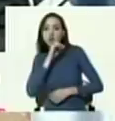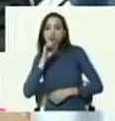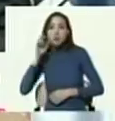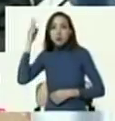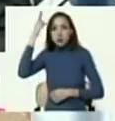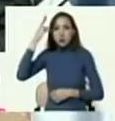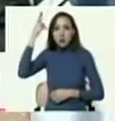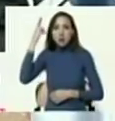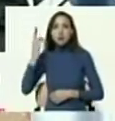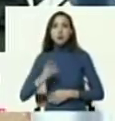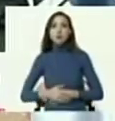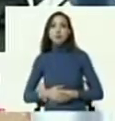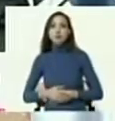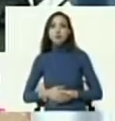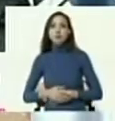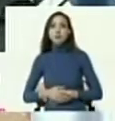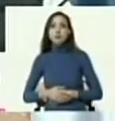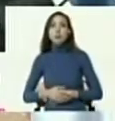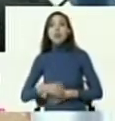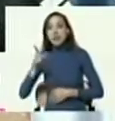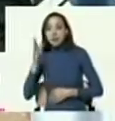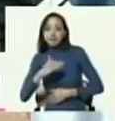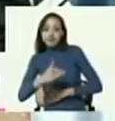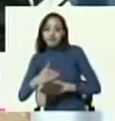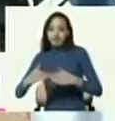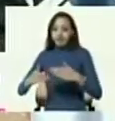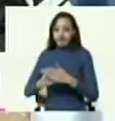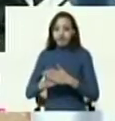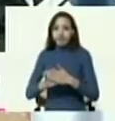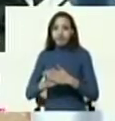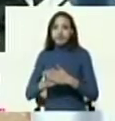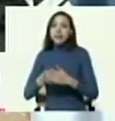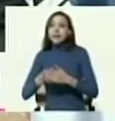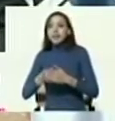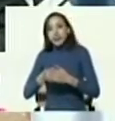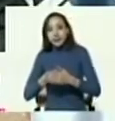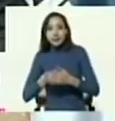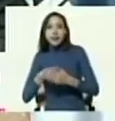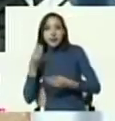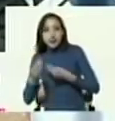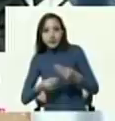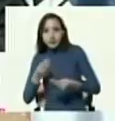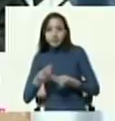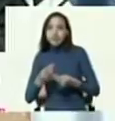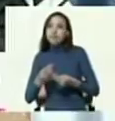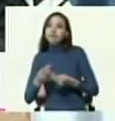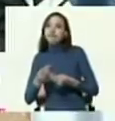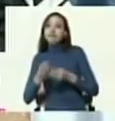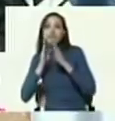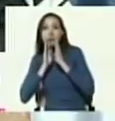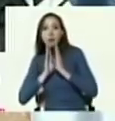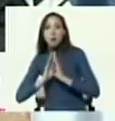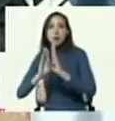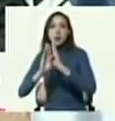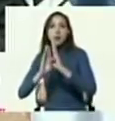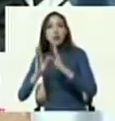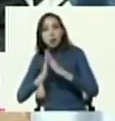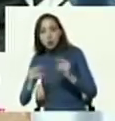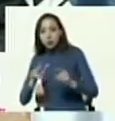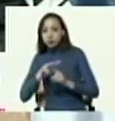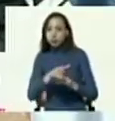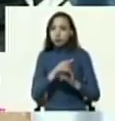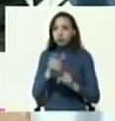parecer encubre, hace apología al delito, al favorecer a uno de los